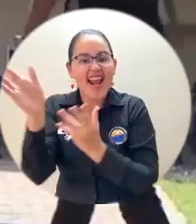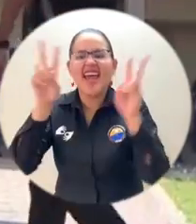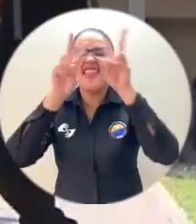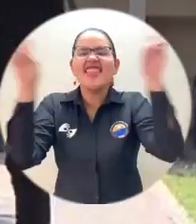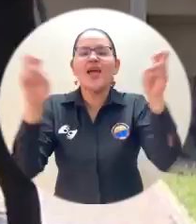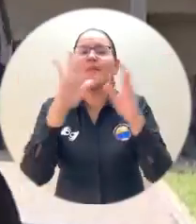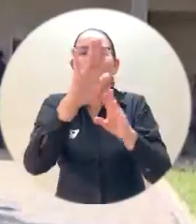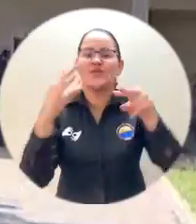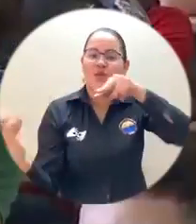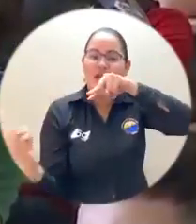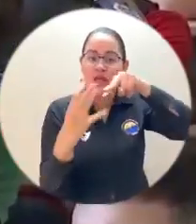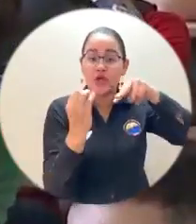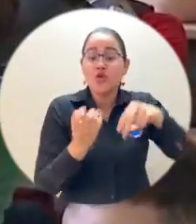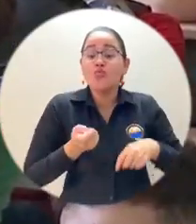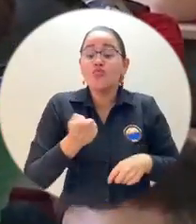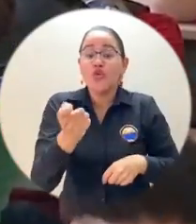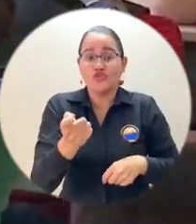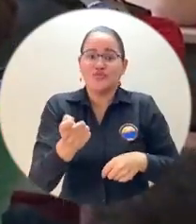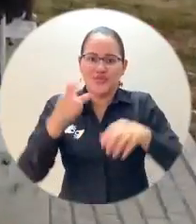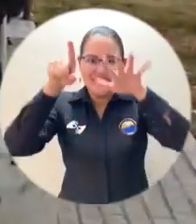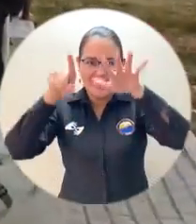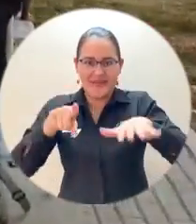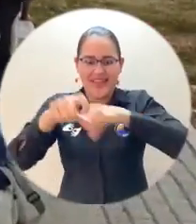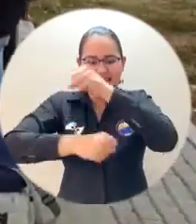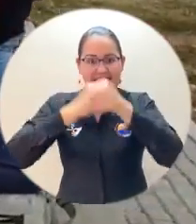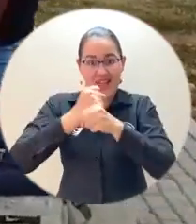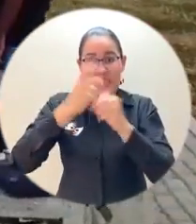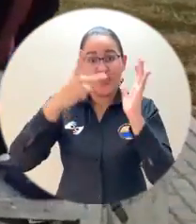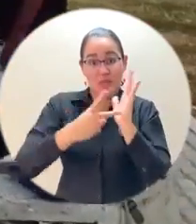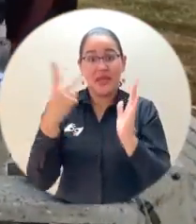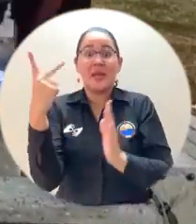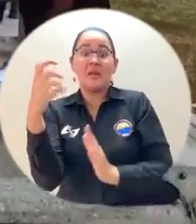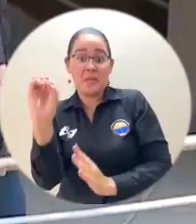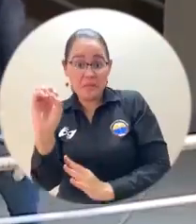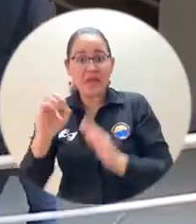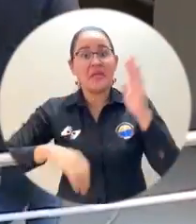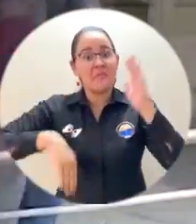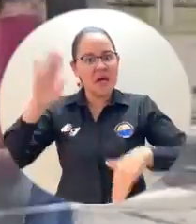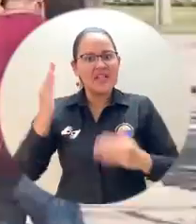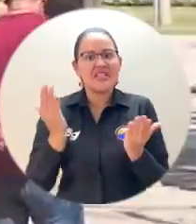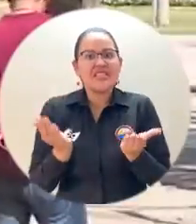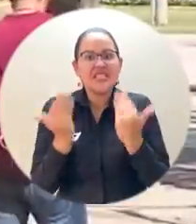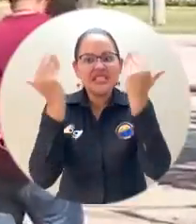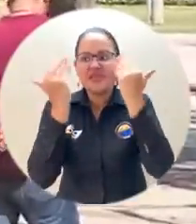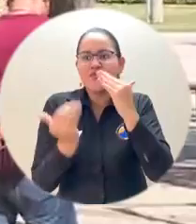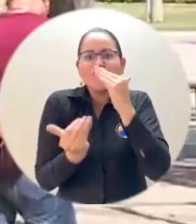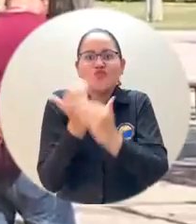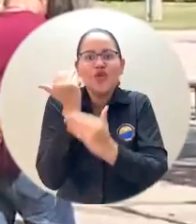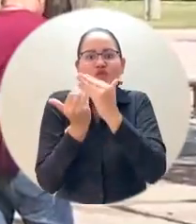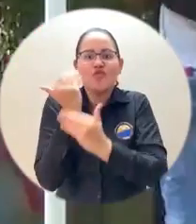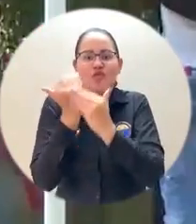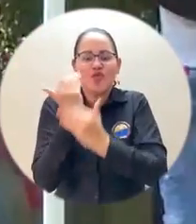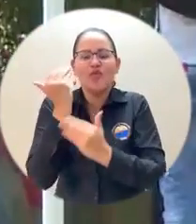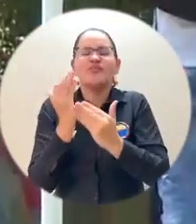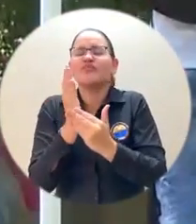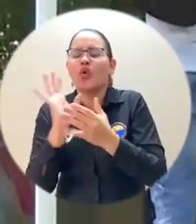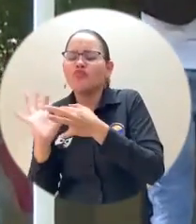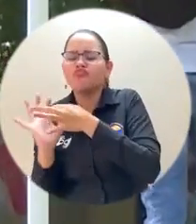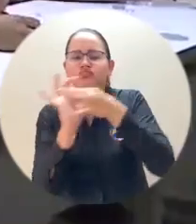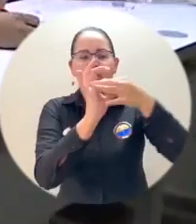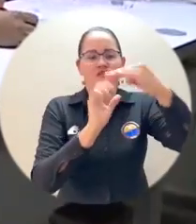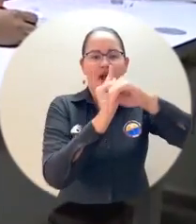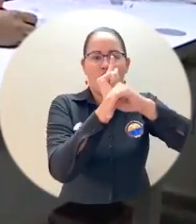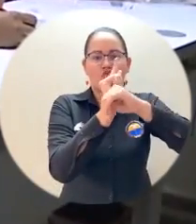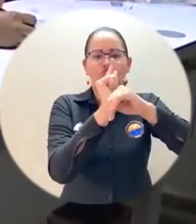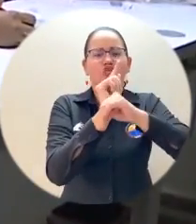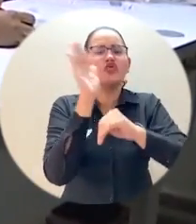educación que se estrena en el 2022 y que en total suma cinco renovadas y modernas unidades académicas adscritas a la Facultad de